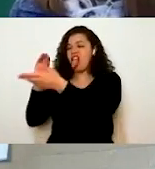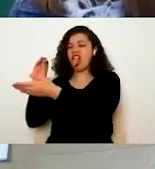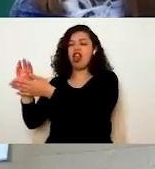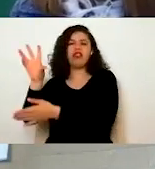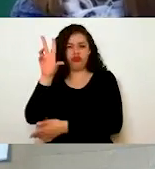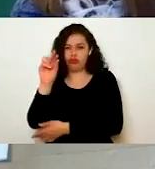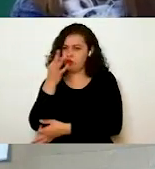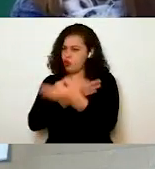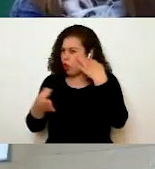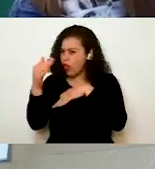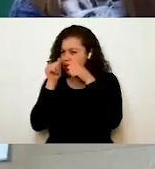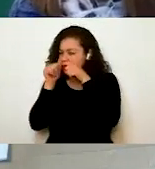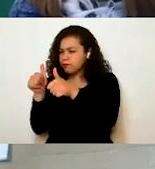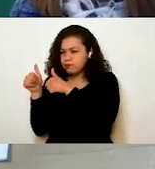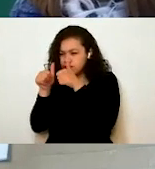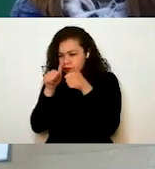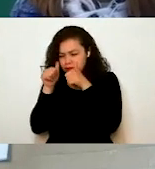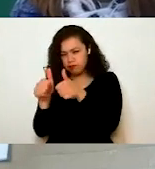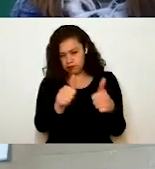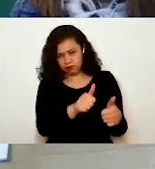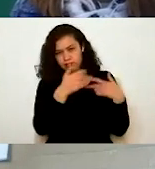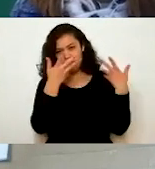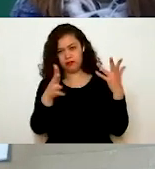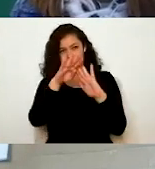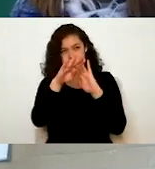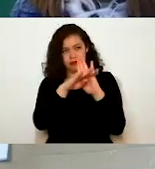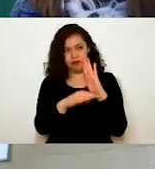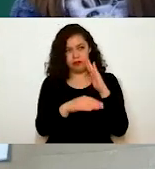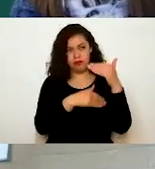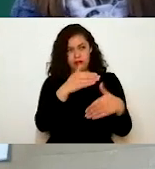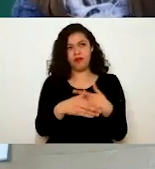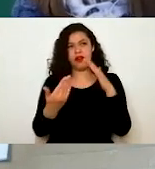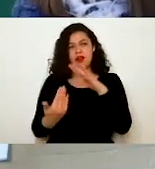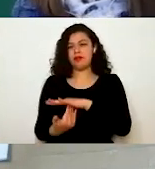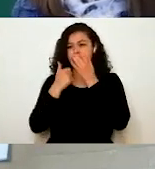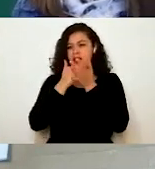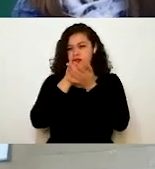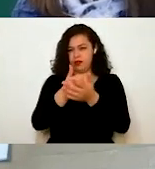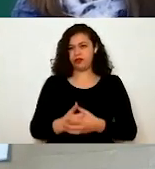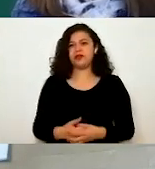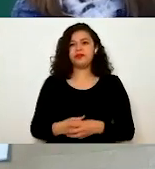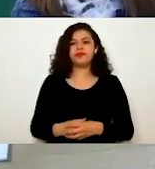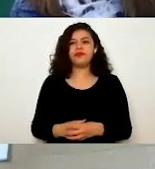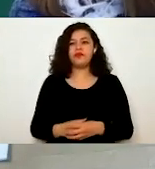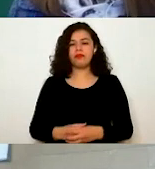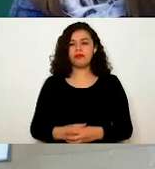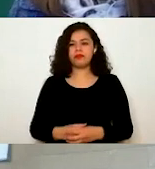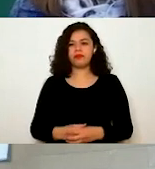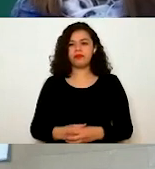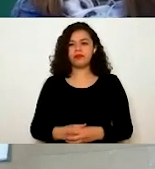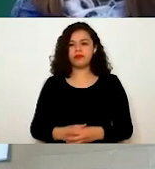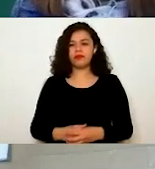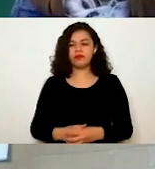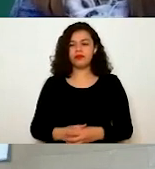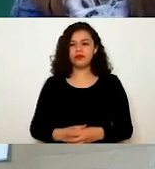rasgos, como el procedimiento que se sigue a través de mesa de ayuda. Ahora, mesa de ayuda, ¿cómo da respuesta a